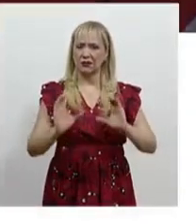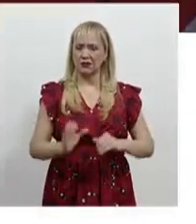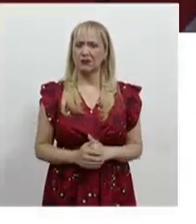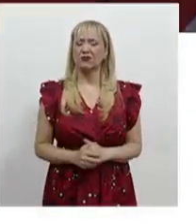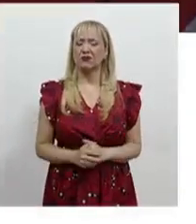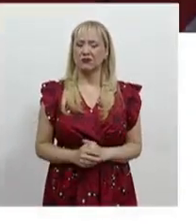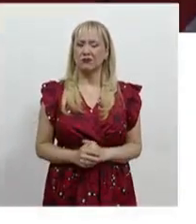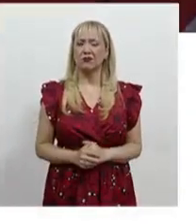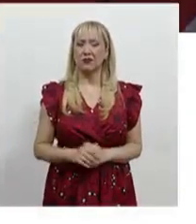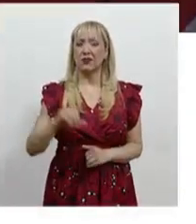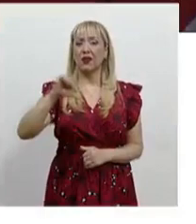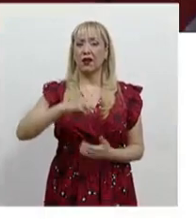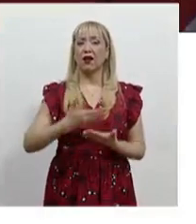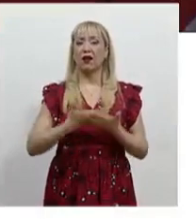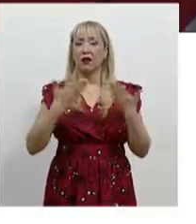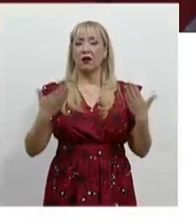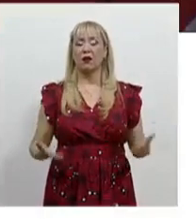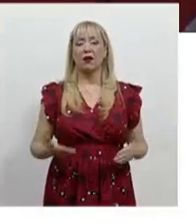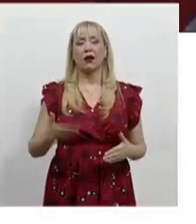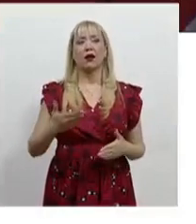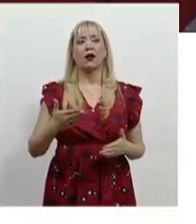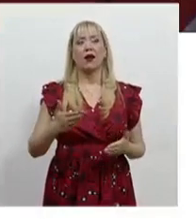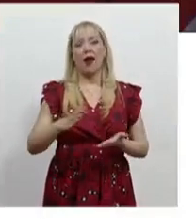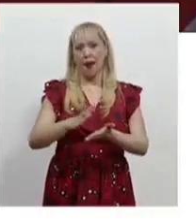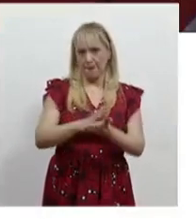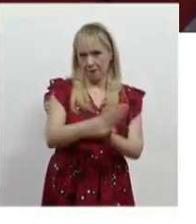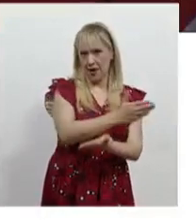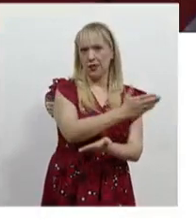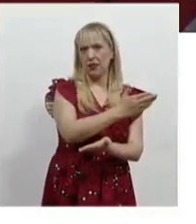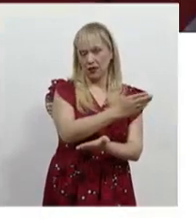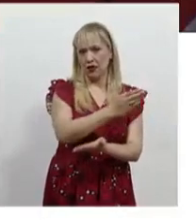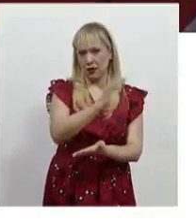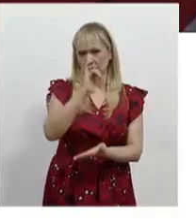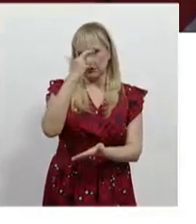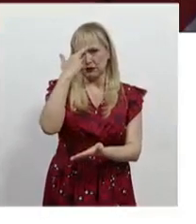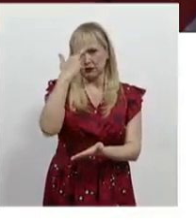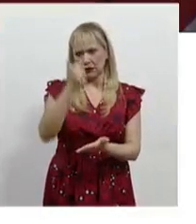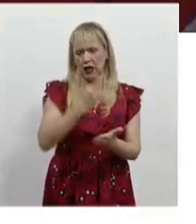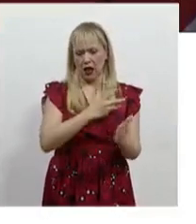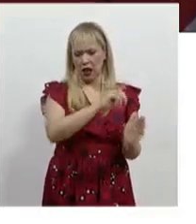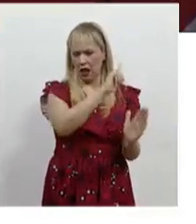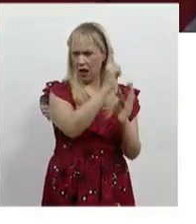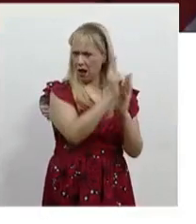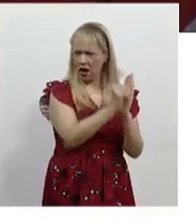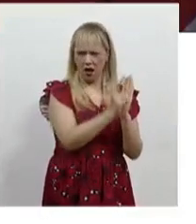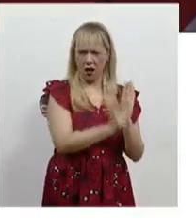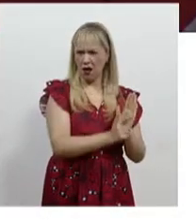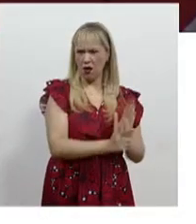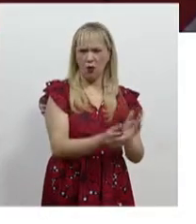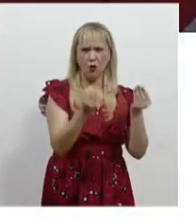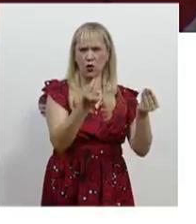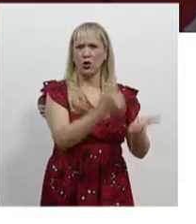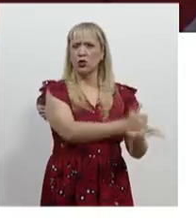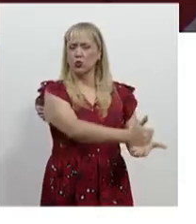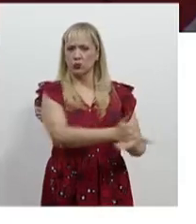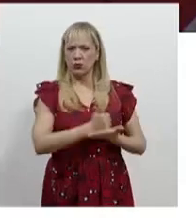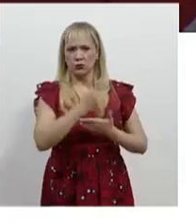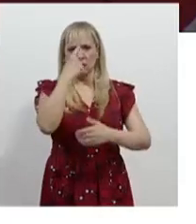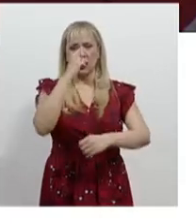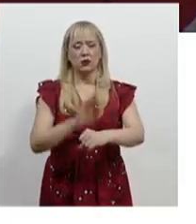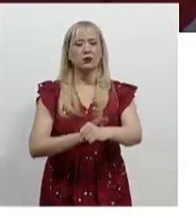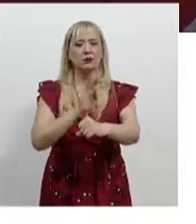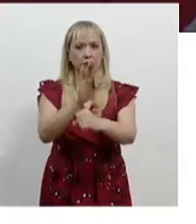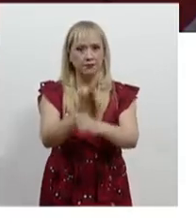Que hoy en día, además de tener diversas leyes que nos ayudan a la protección